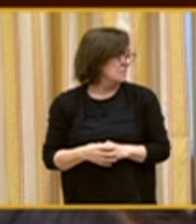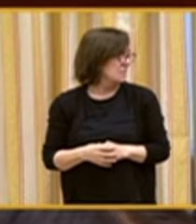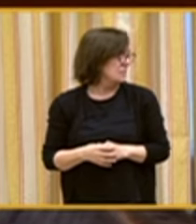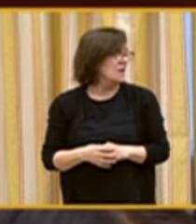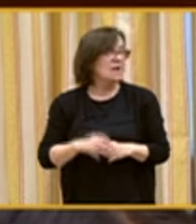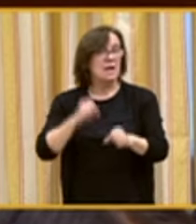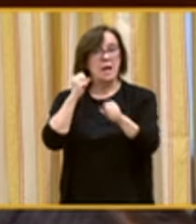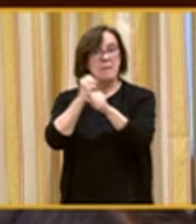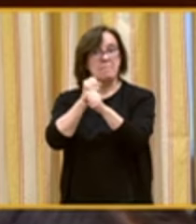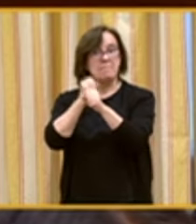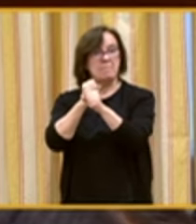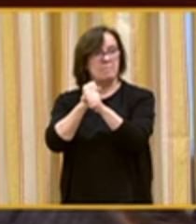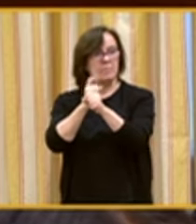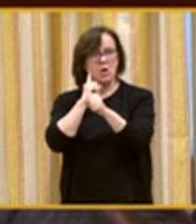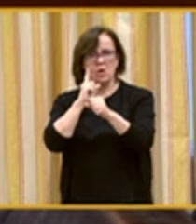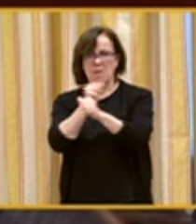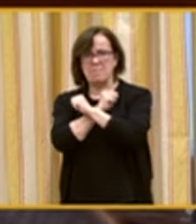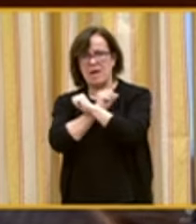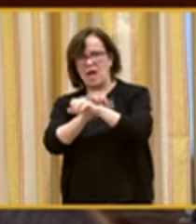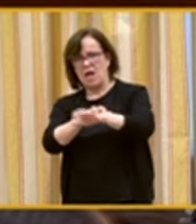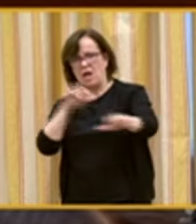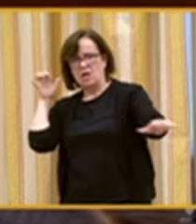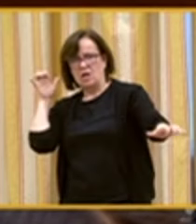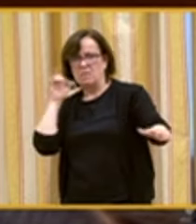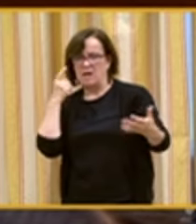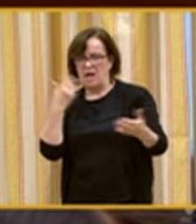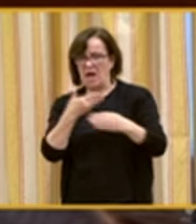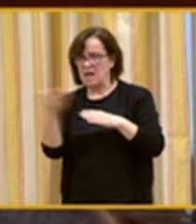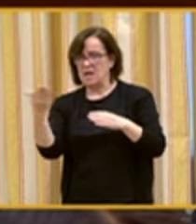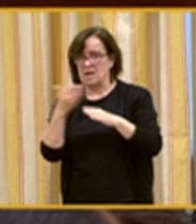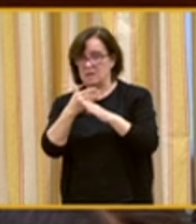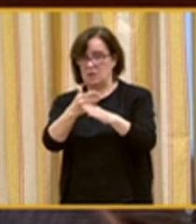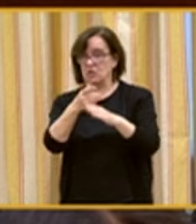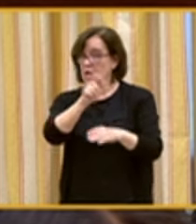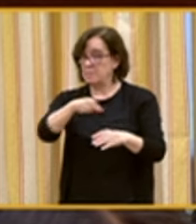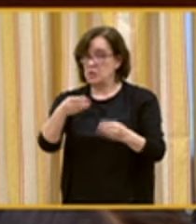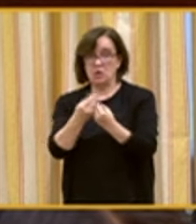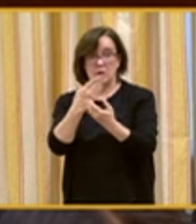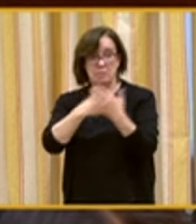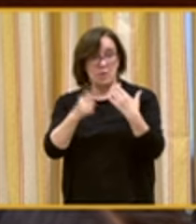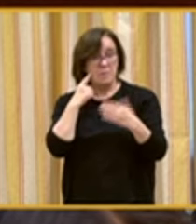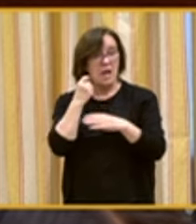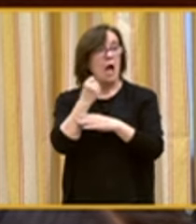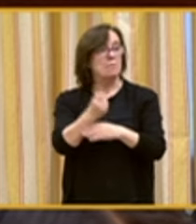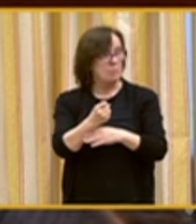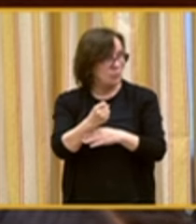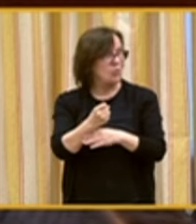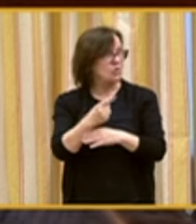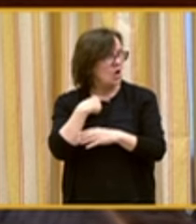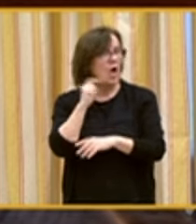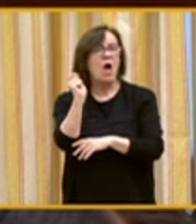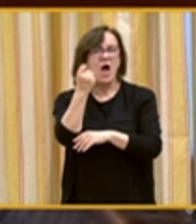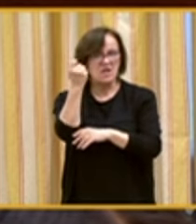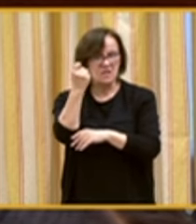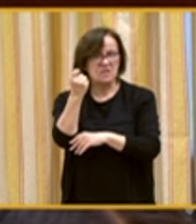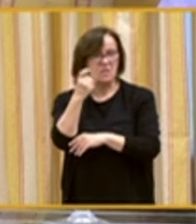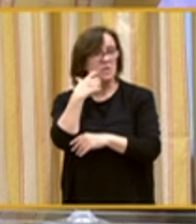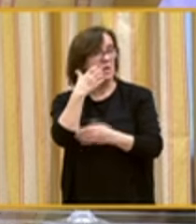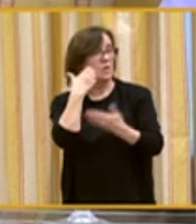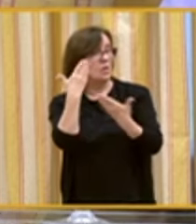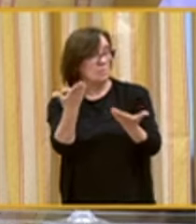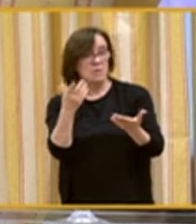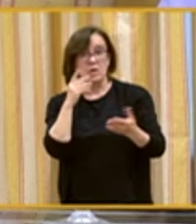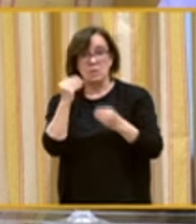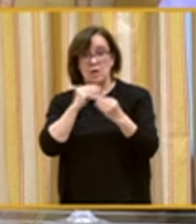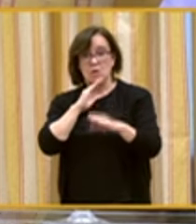Empleo. Tenemos un paro superior al resto de las personas con discapacidad, pero con apoyo tenemos éxito. Un ejemplo es